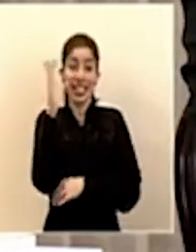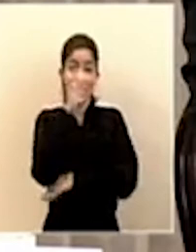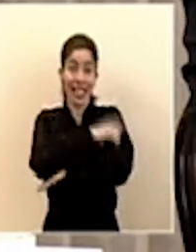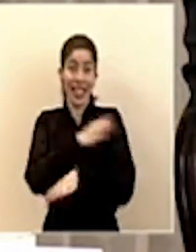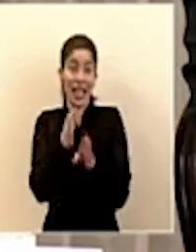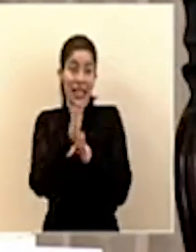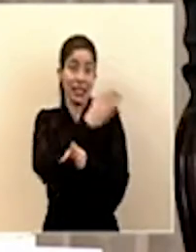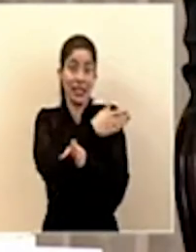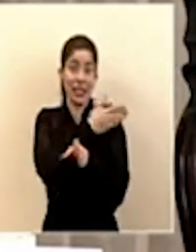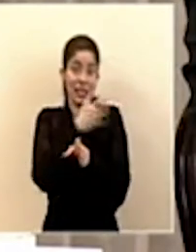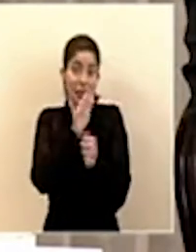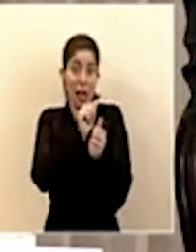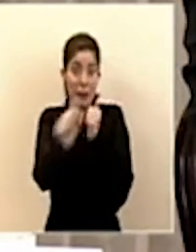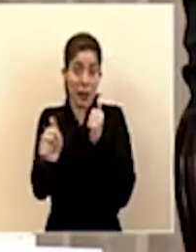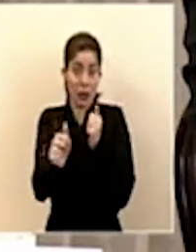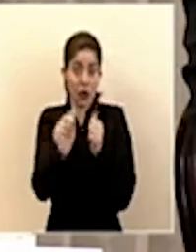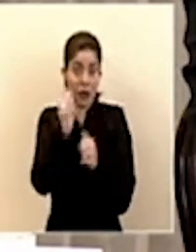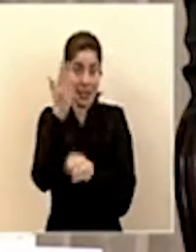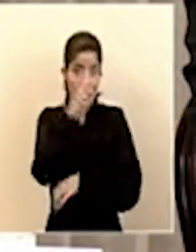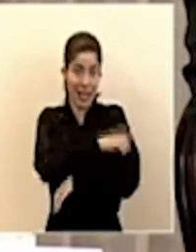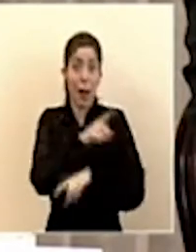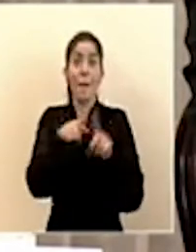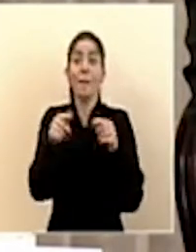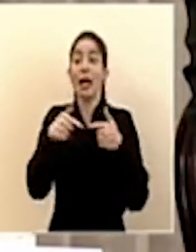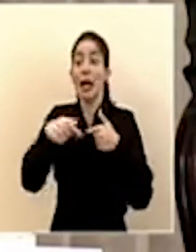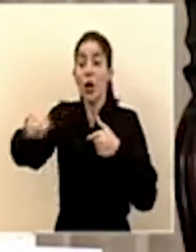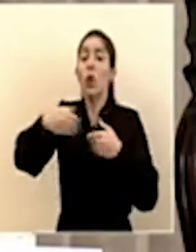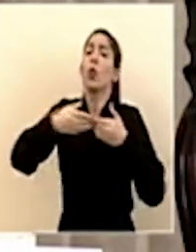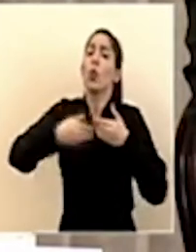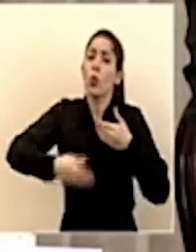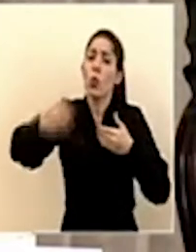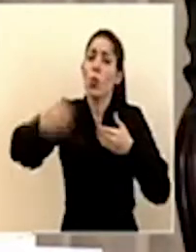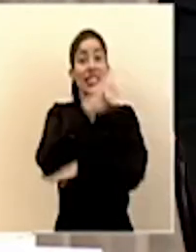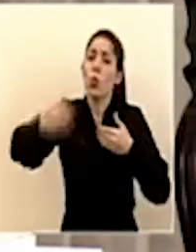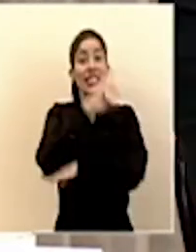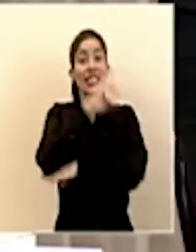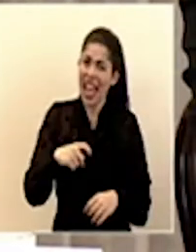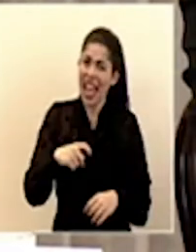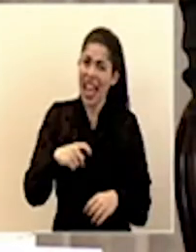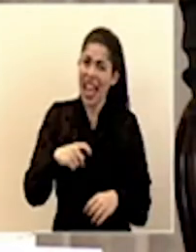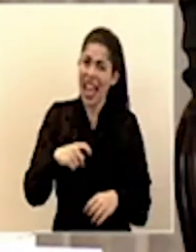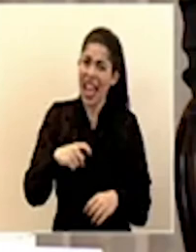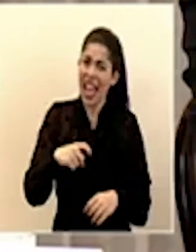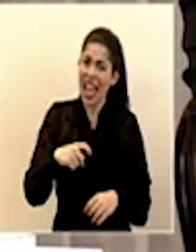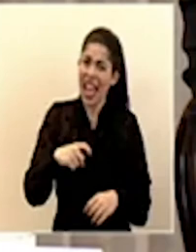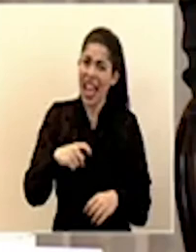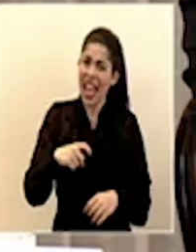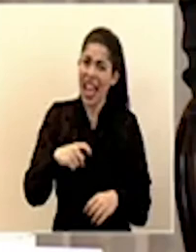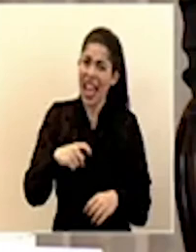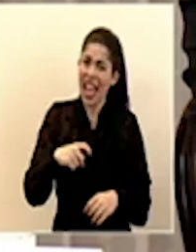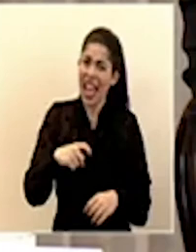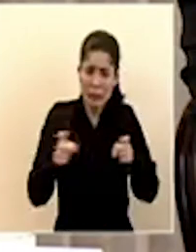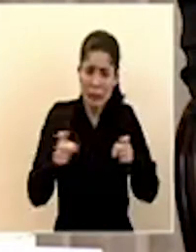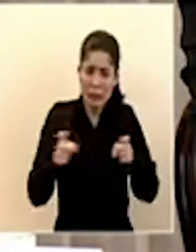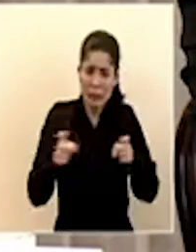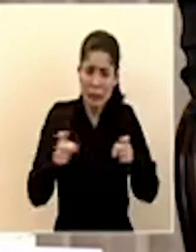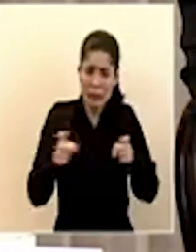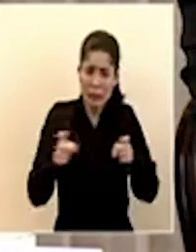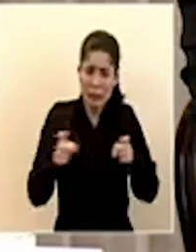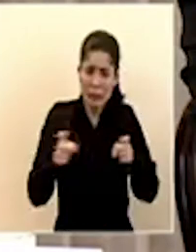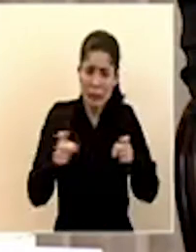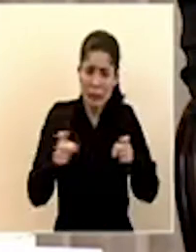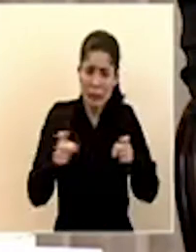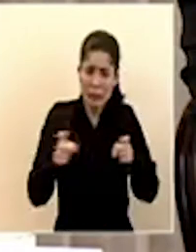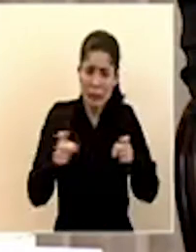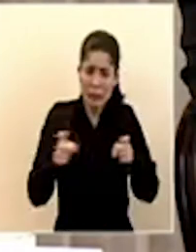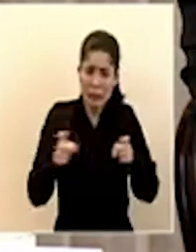ya han pasado pero esto va a durar más tiempo y yo cuando hablábamos de los 15 días era que teníamos que amarrarnos muy fuerte